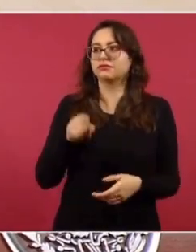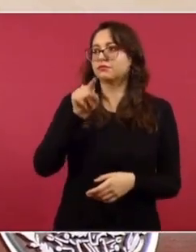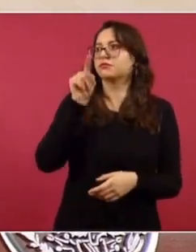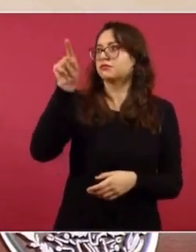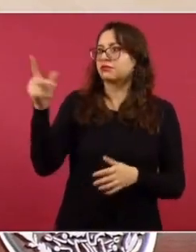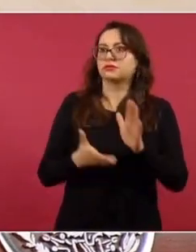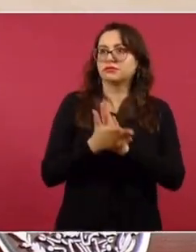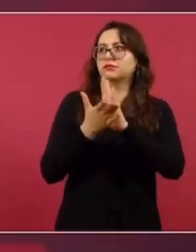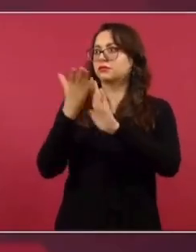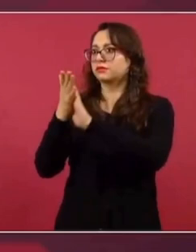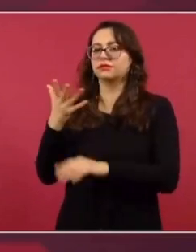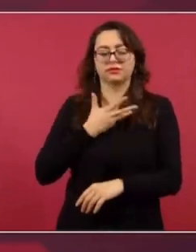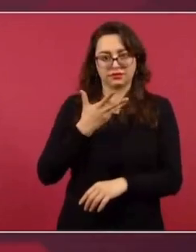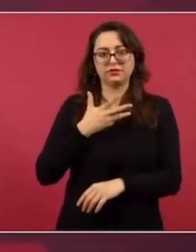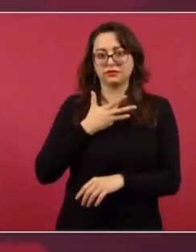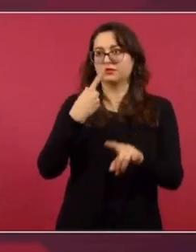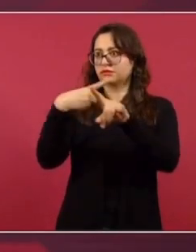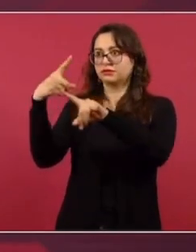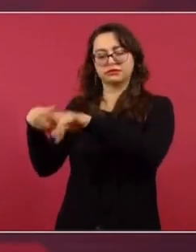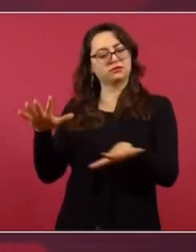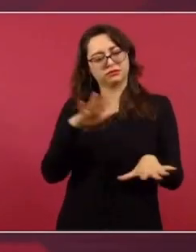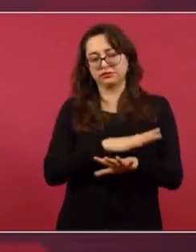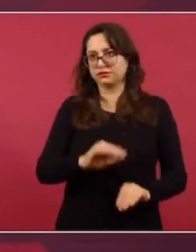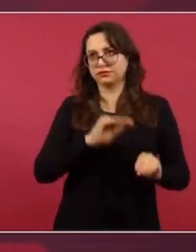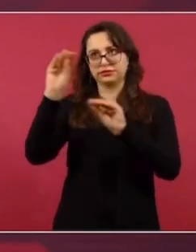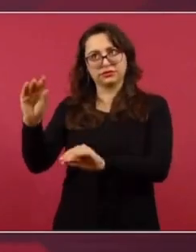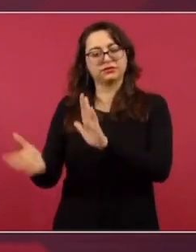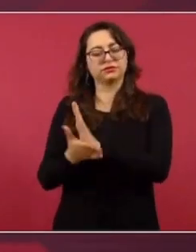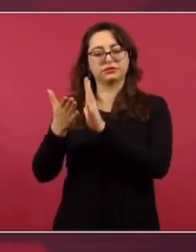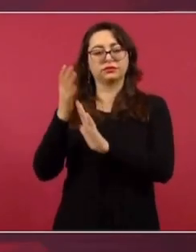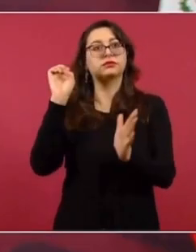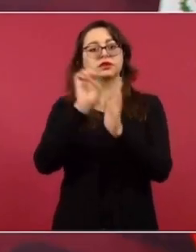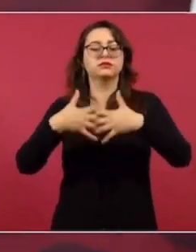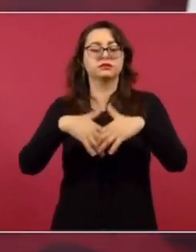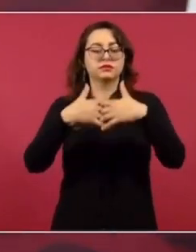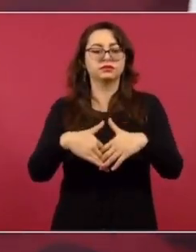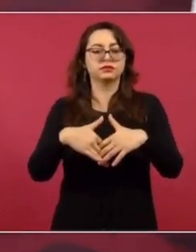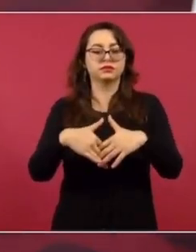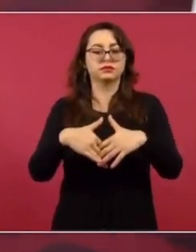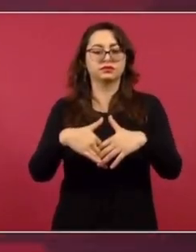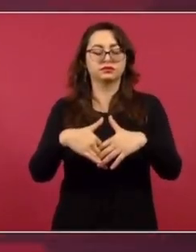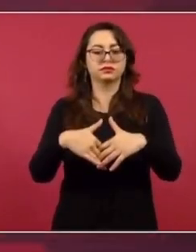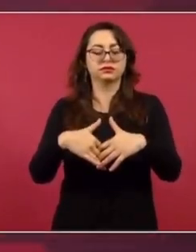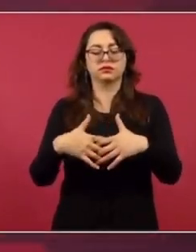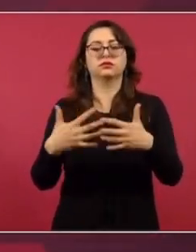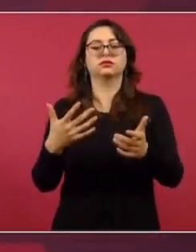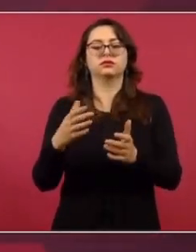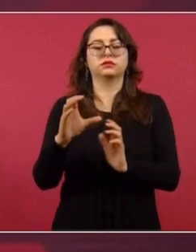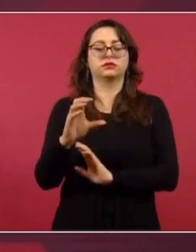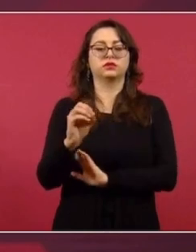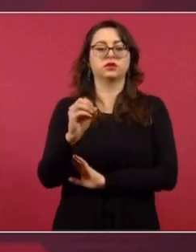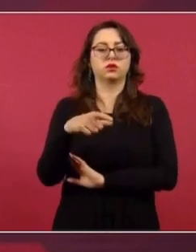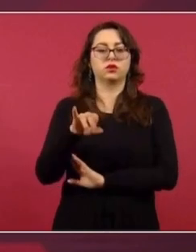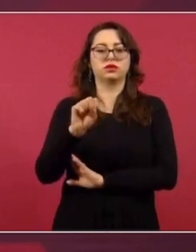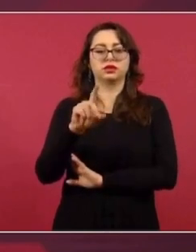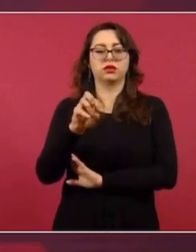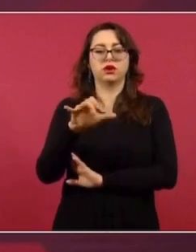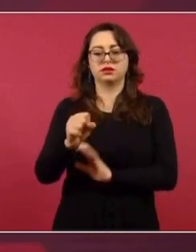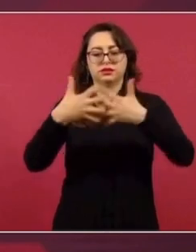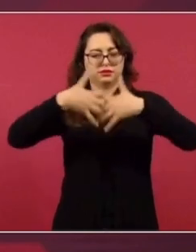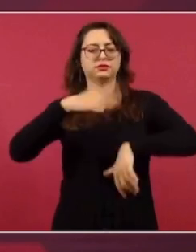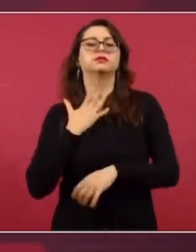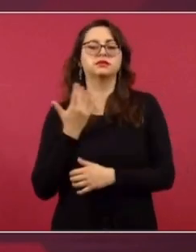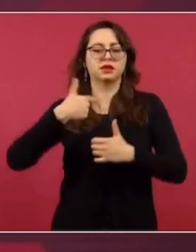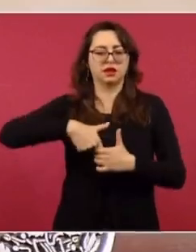frentes de trabajo. Por ejemplo, estamos construyendo dos plantas coquizadoras también